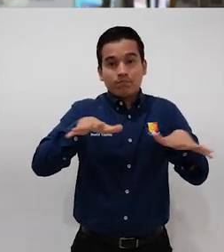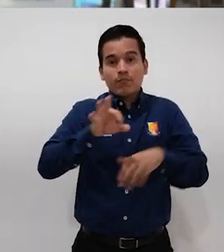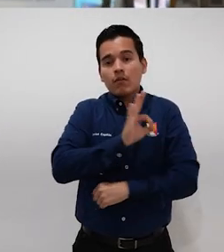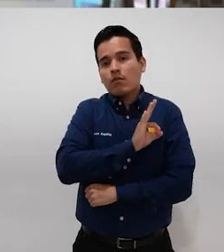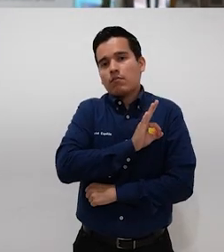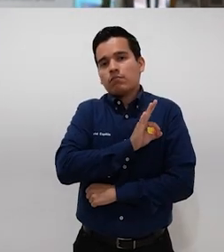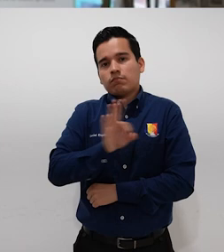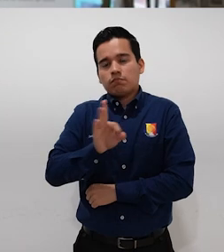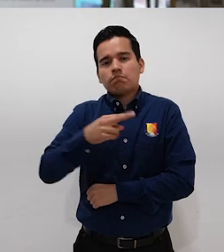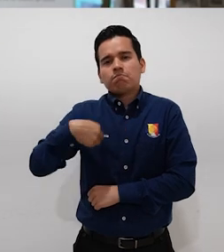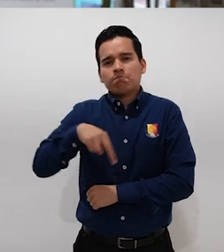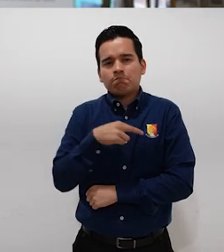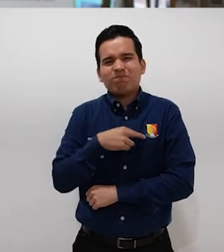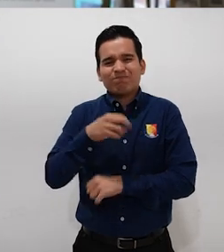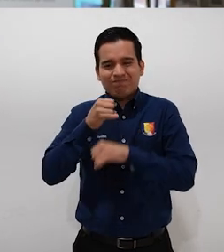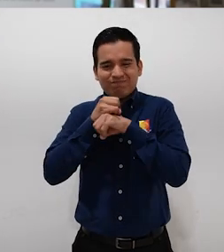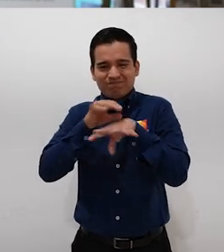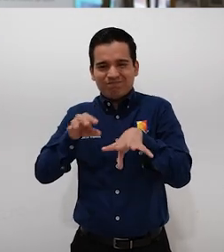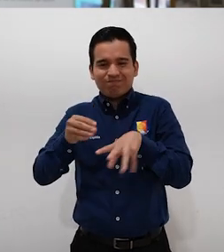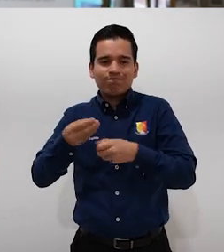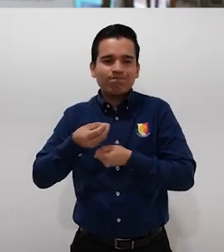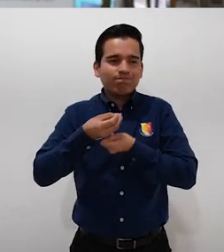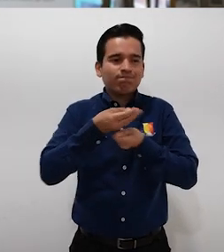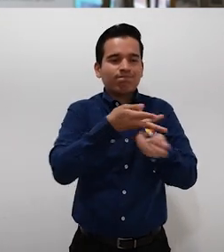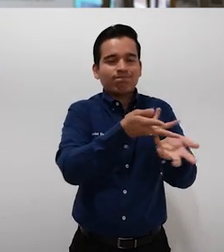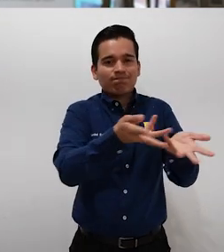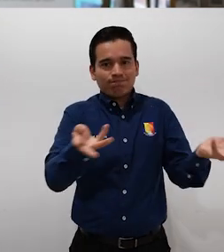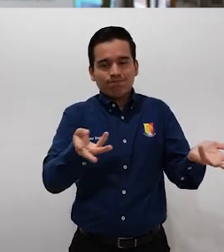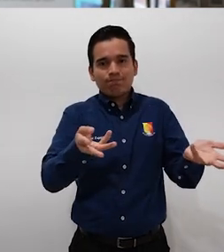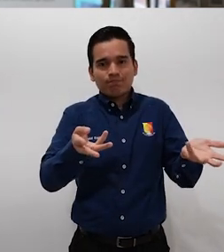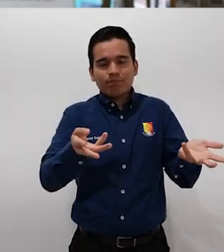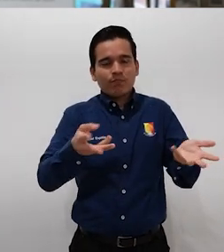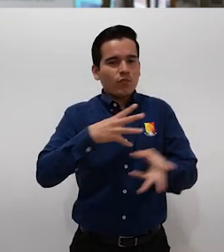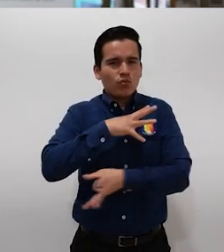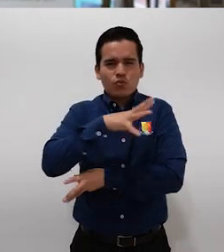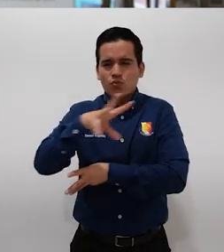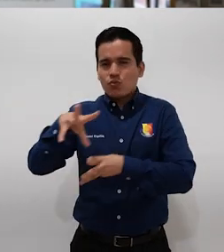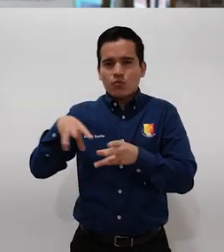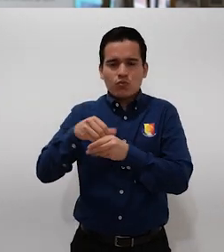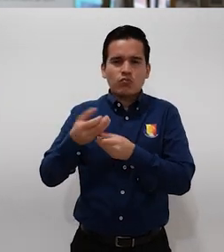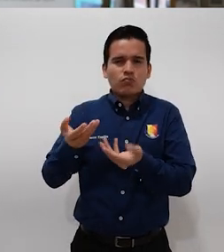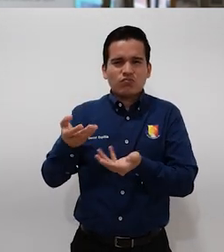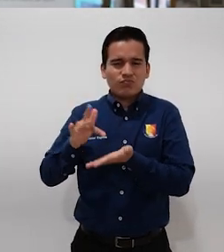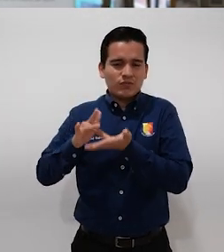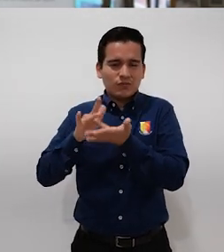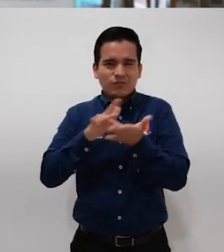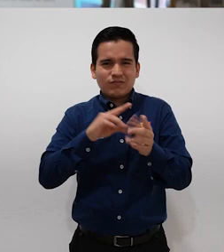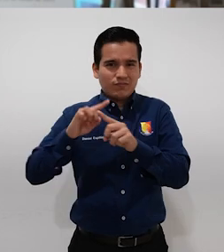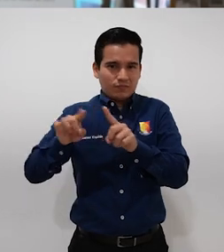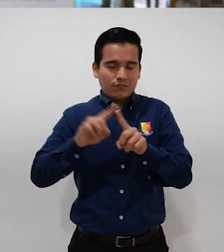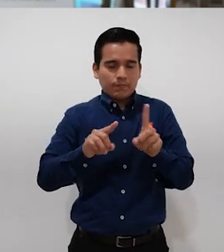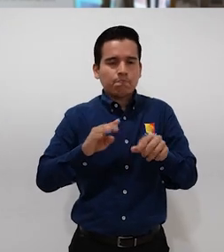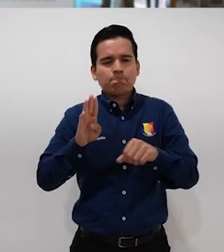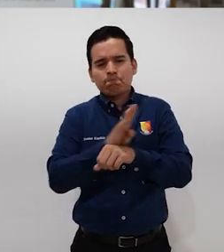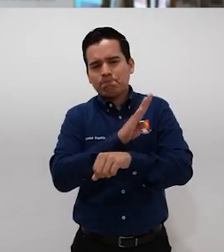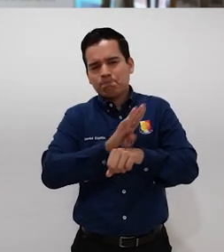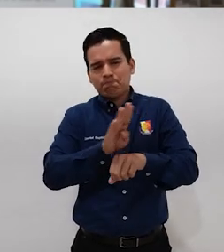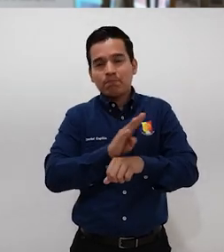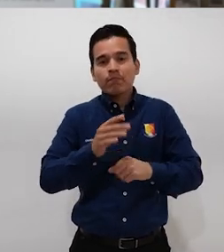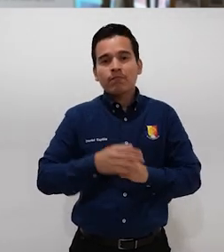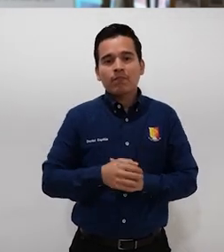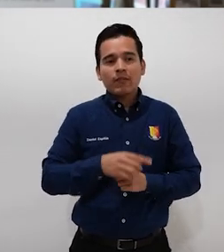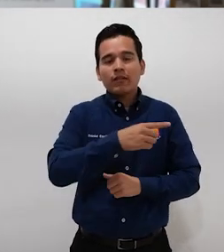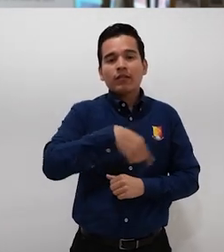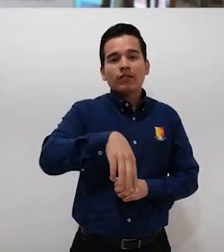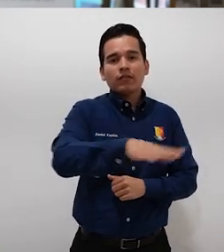poder llevar toda esta información y todos estos apoyos que puedan salir y resultar de aquí a